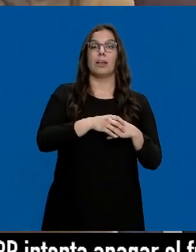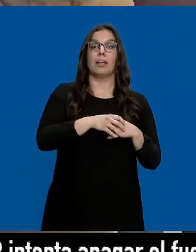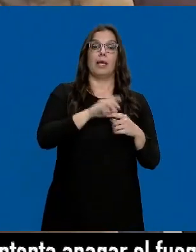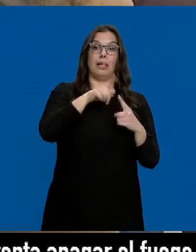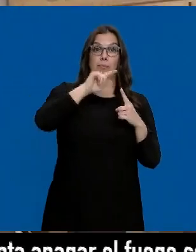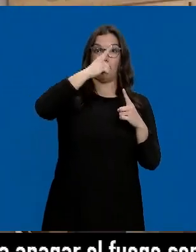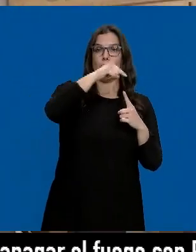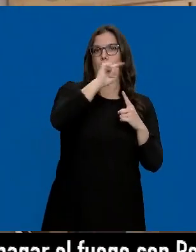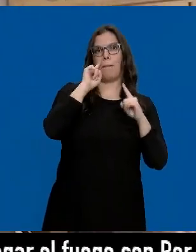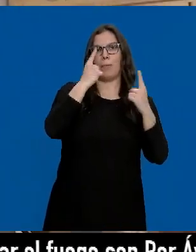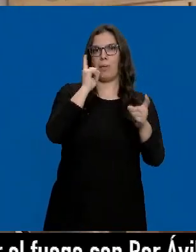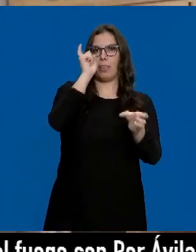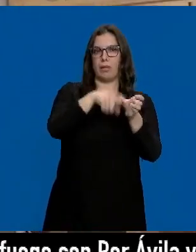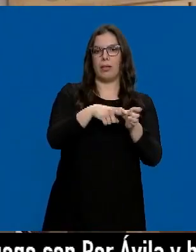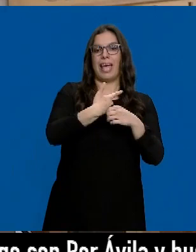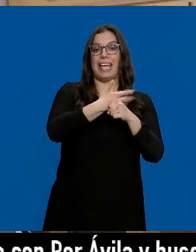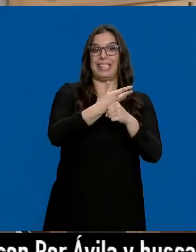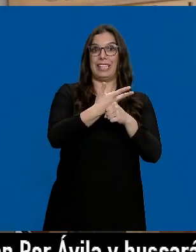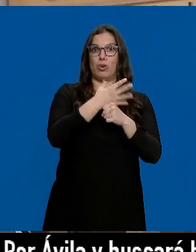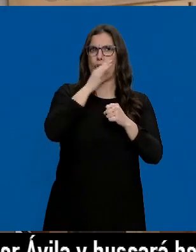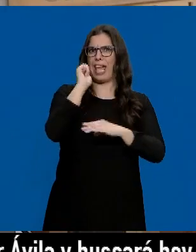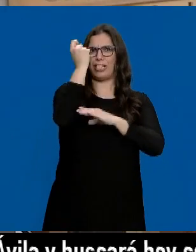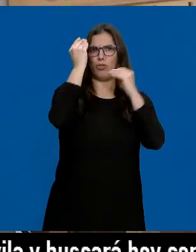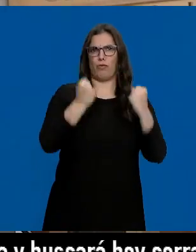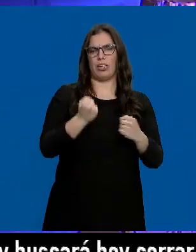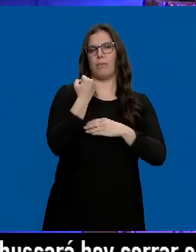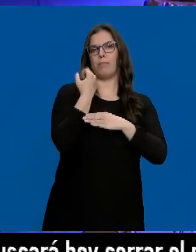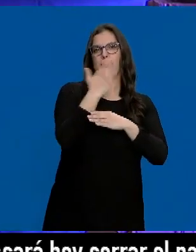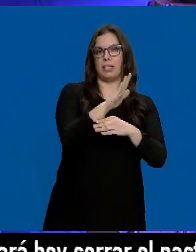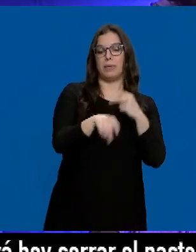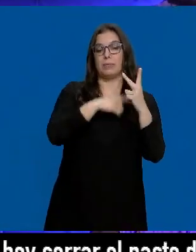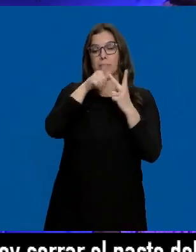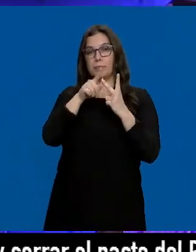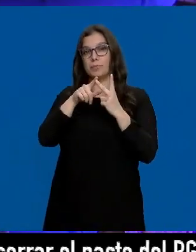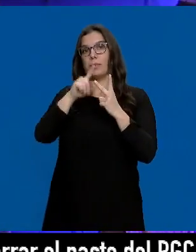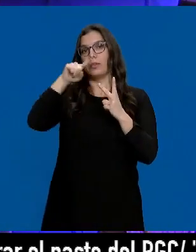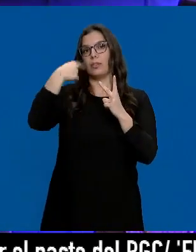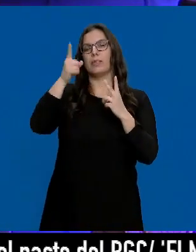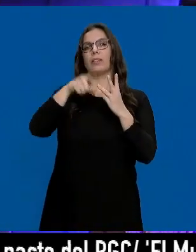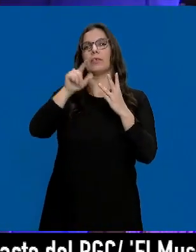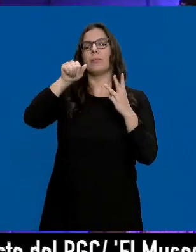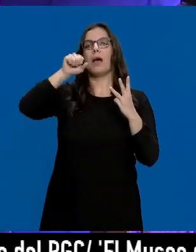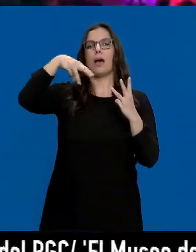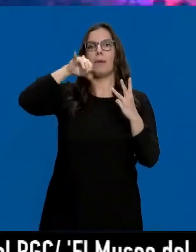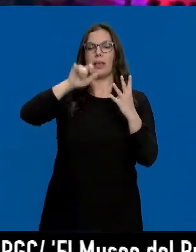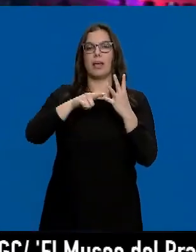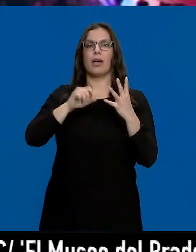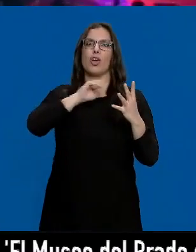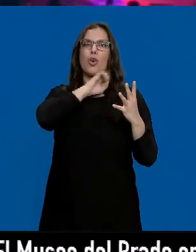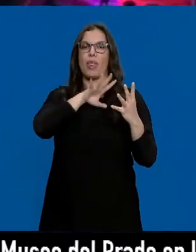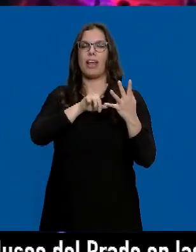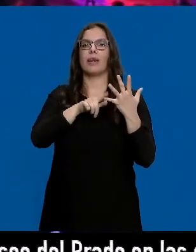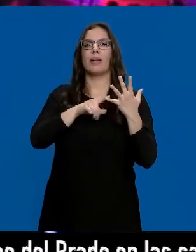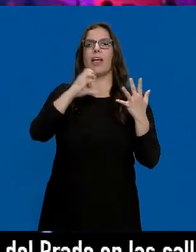Sonorama y presentará uno de los discos más exitosos del momento. También estarán en la próxima edición, Amaya, Rosalén, Celtas